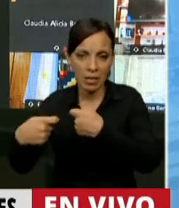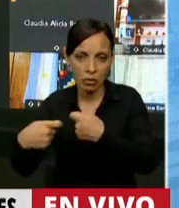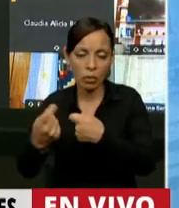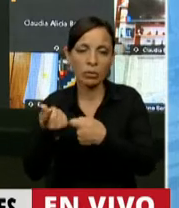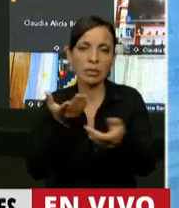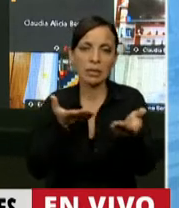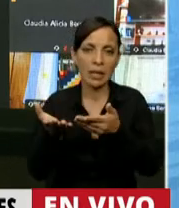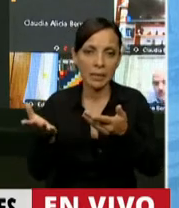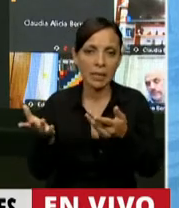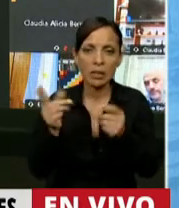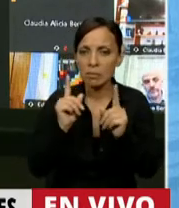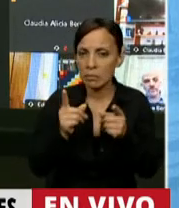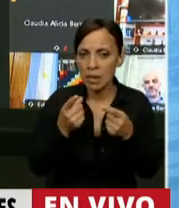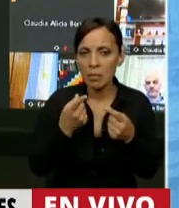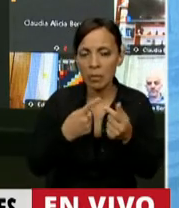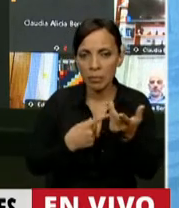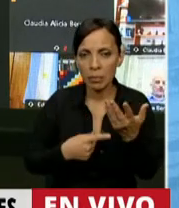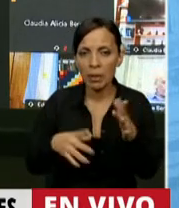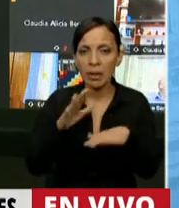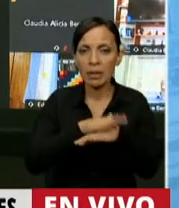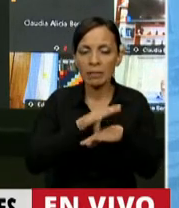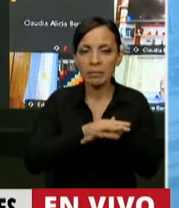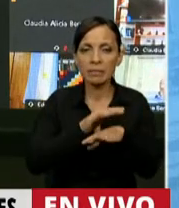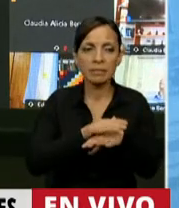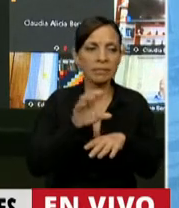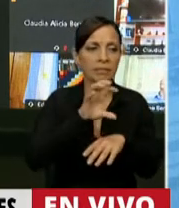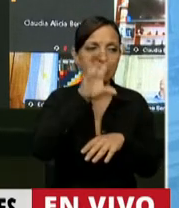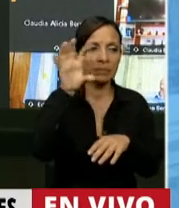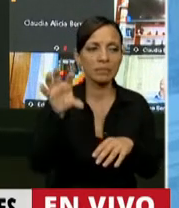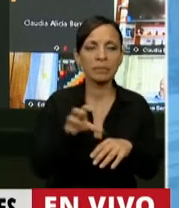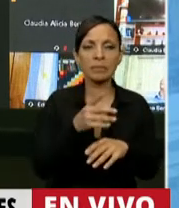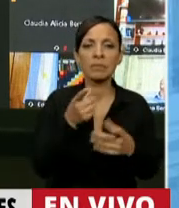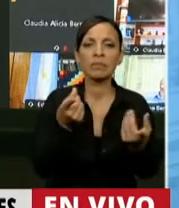de servicios de los que se han ido haciendo cargo paulatinamente las provincias,